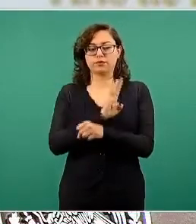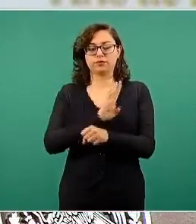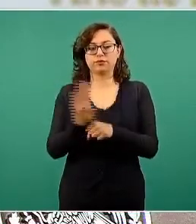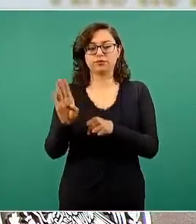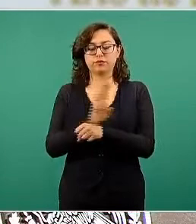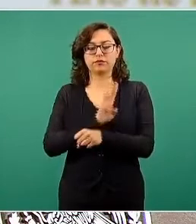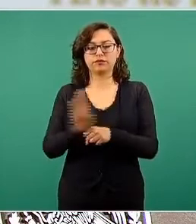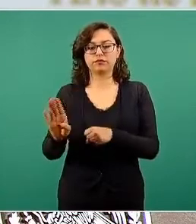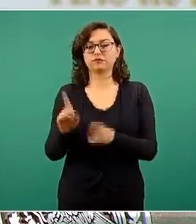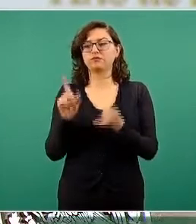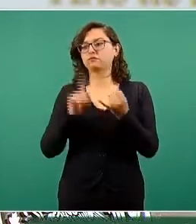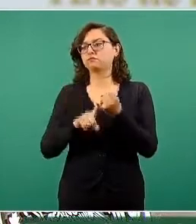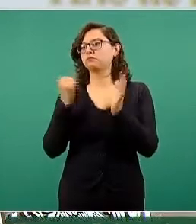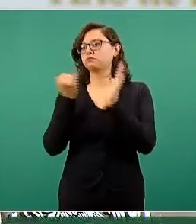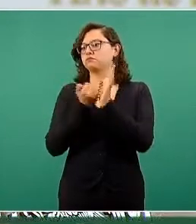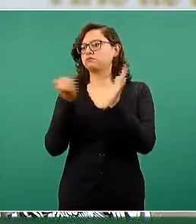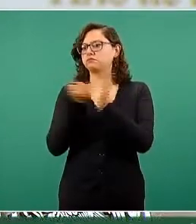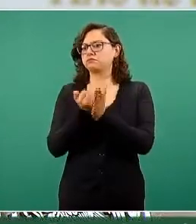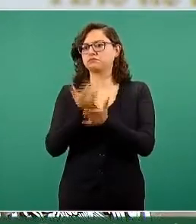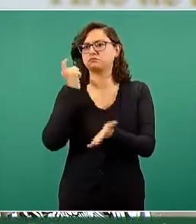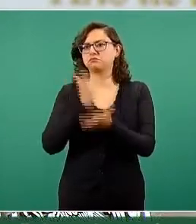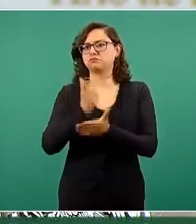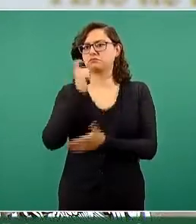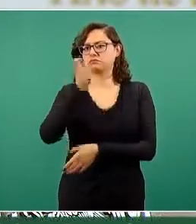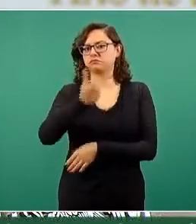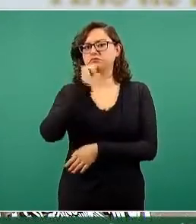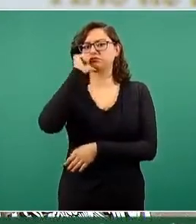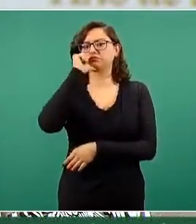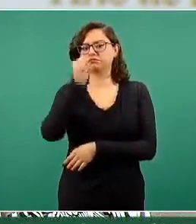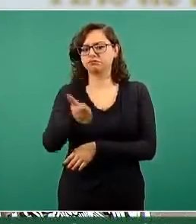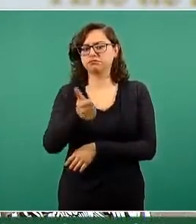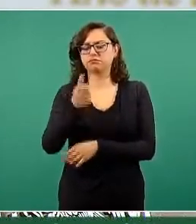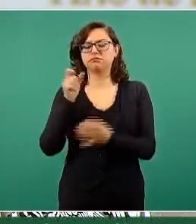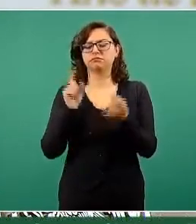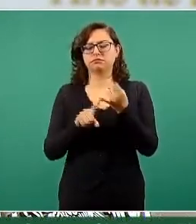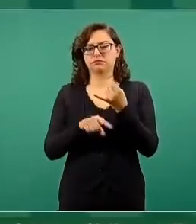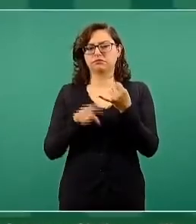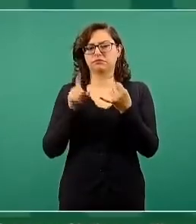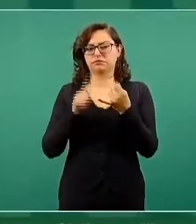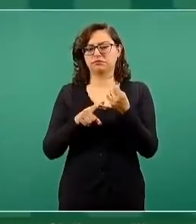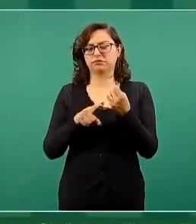No pagan impuestos o se los devolvían.